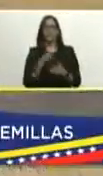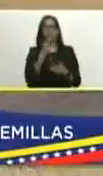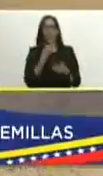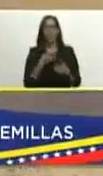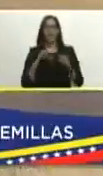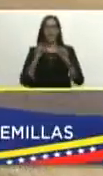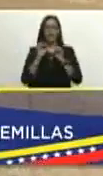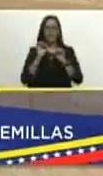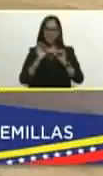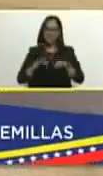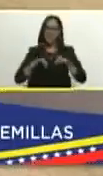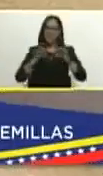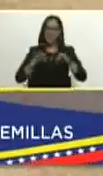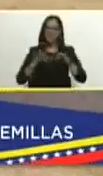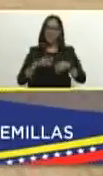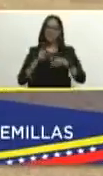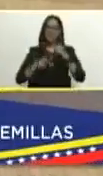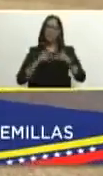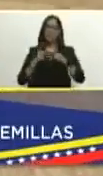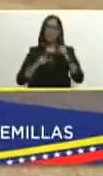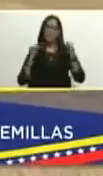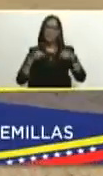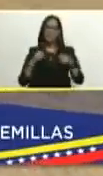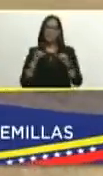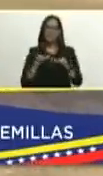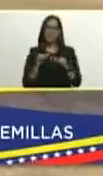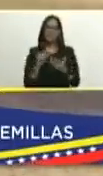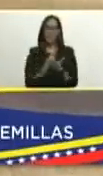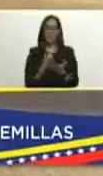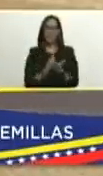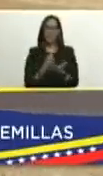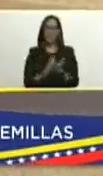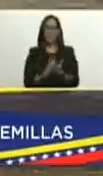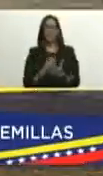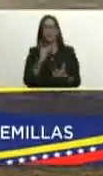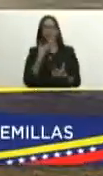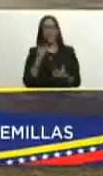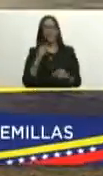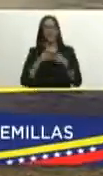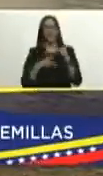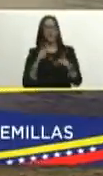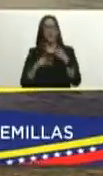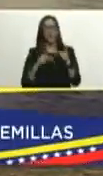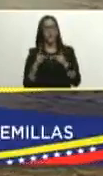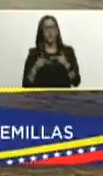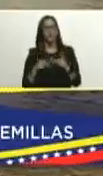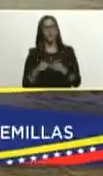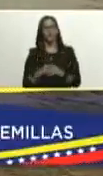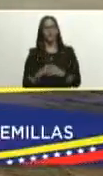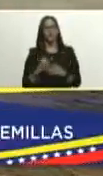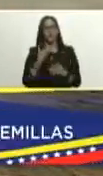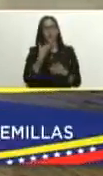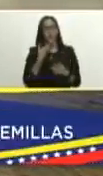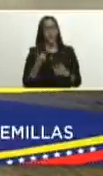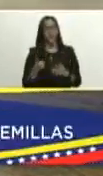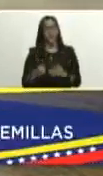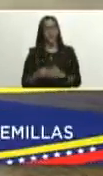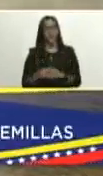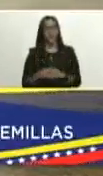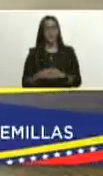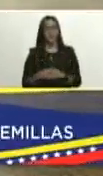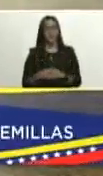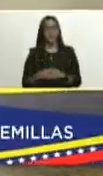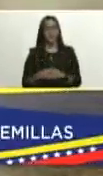que tenemos producida aquí mismo en la puerta de la casa en el estado Monaga los mejores productos defensivos los mejores productos para